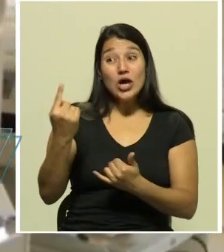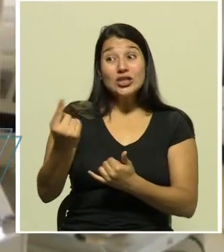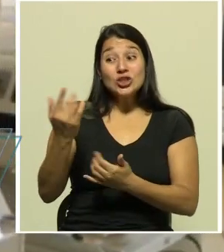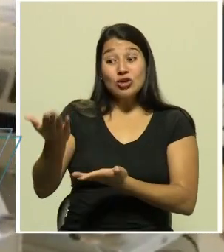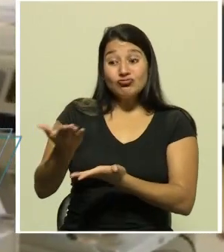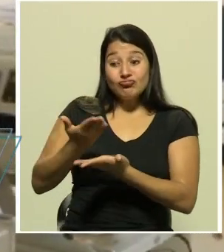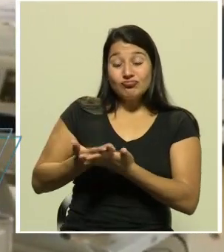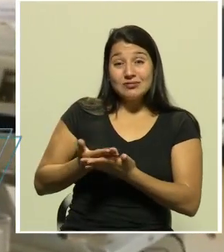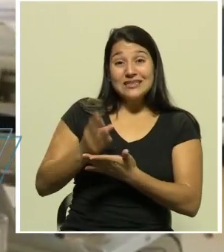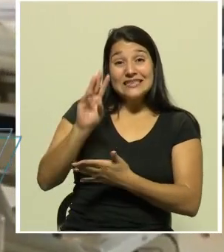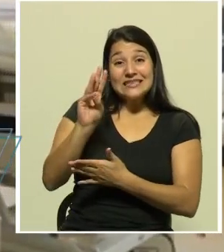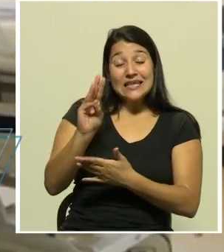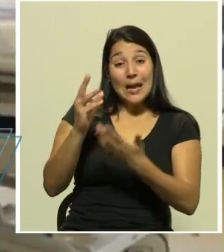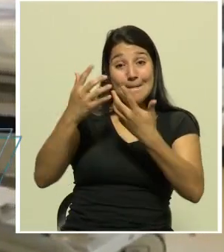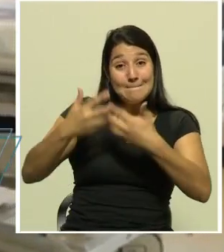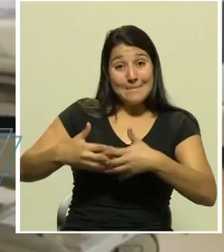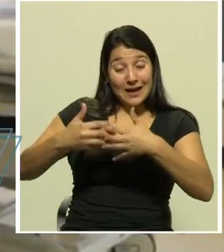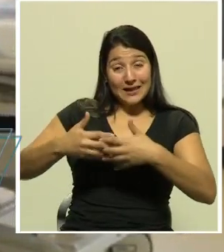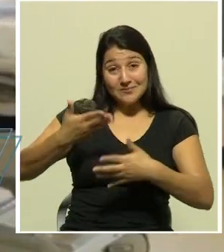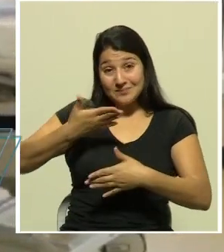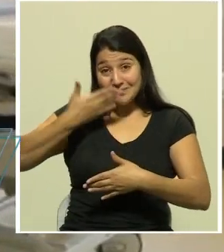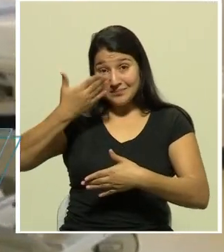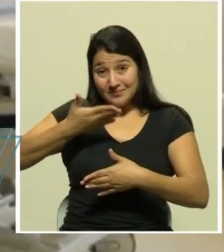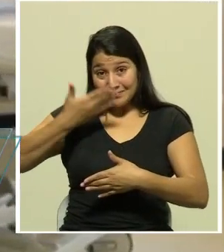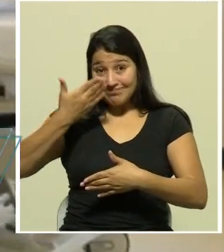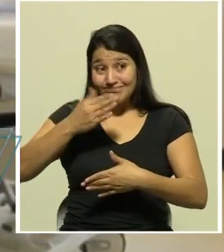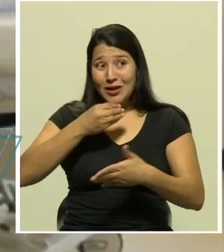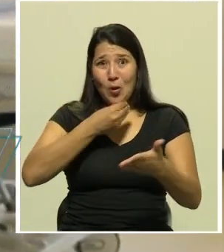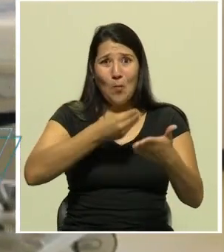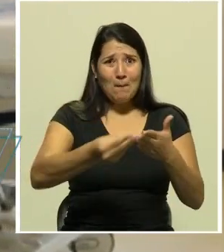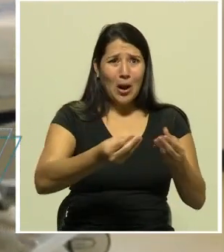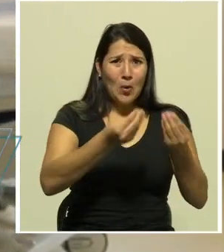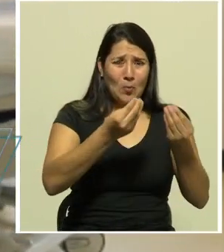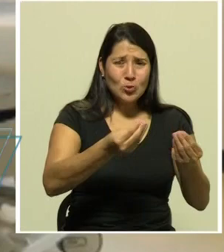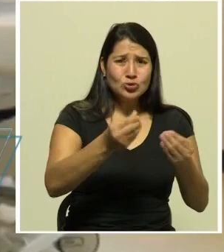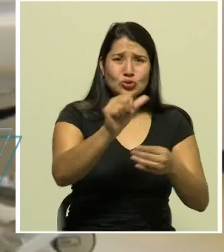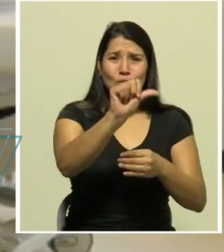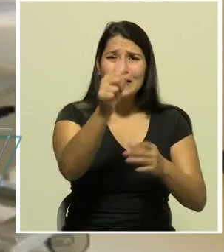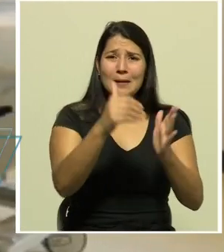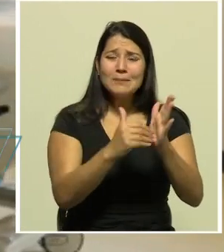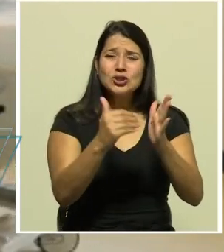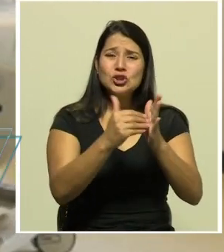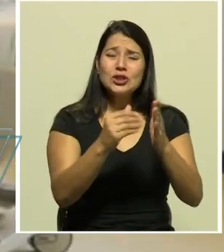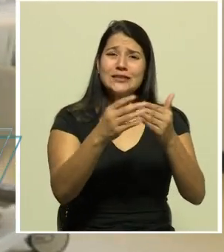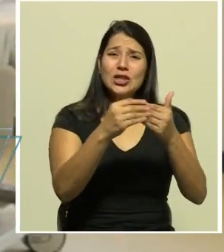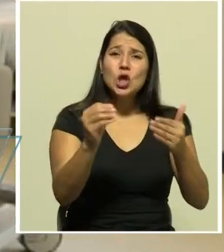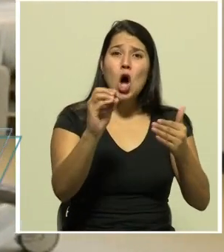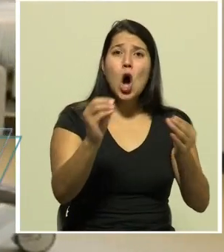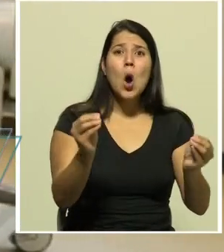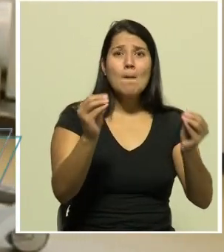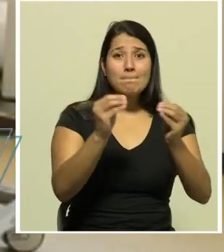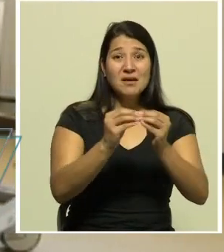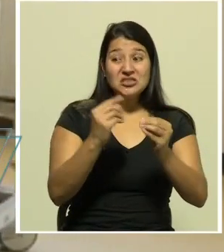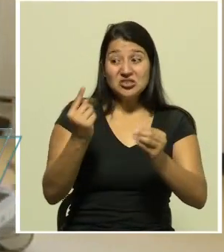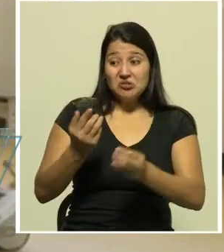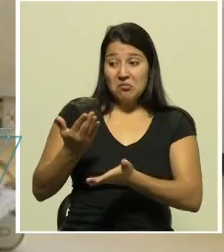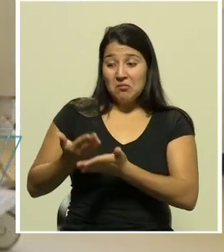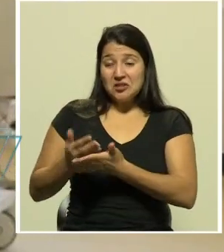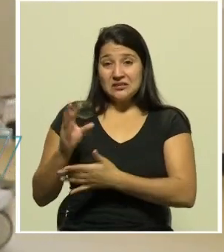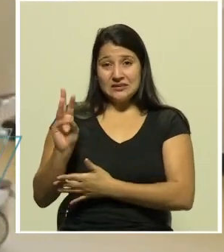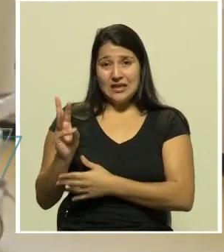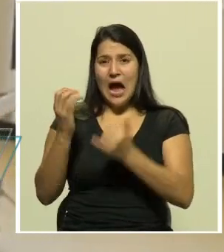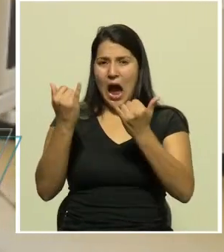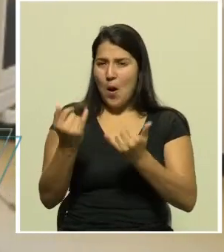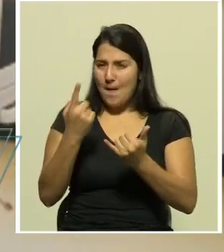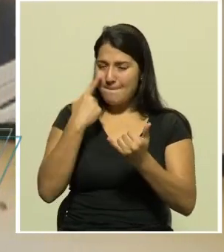ventiladores tras compras millonarias que ascienden a los 10 millones de dólares el detalle de las compras y entregas lo